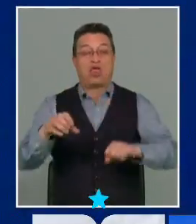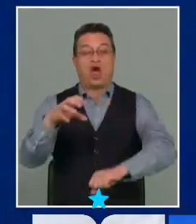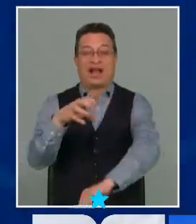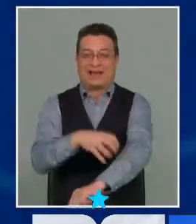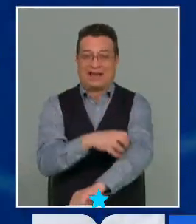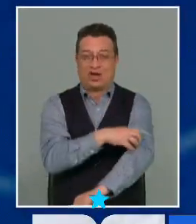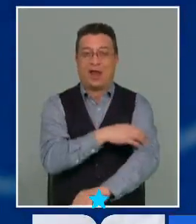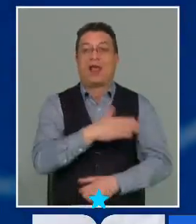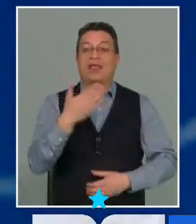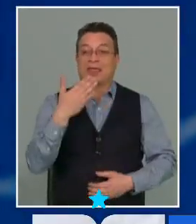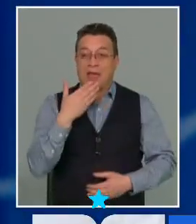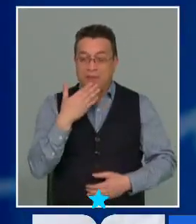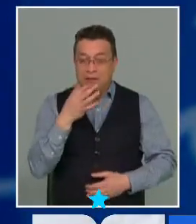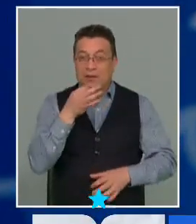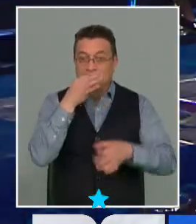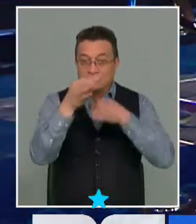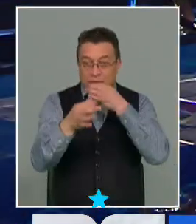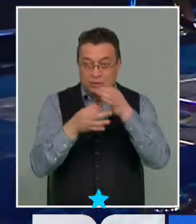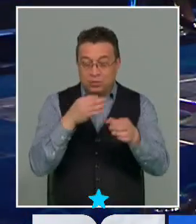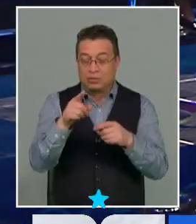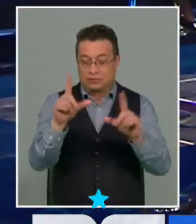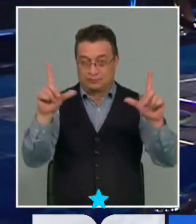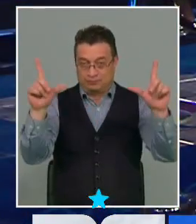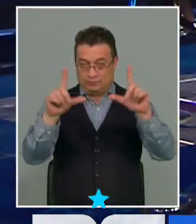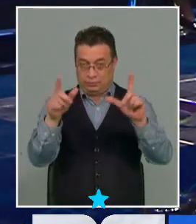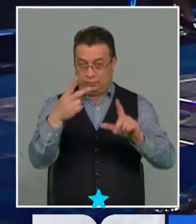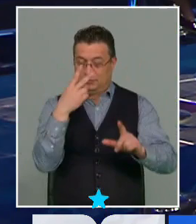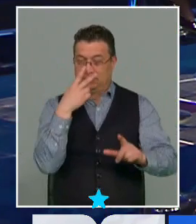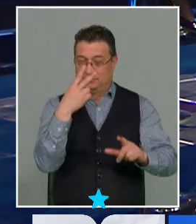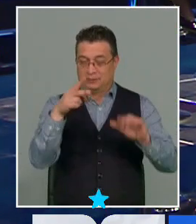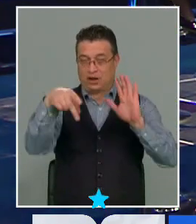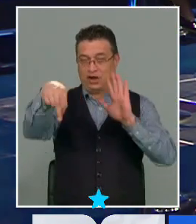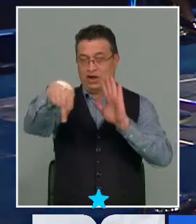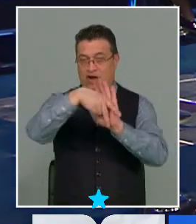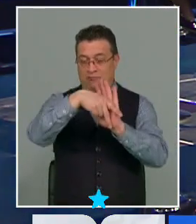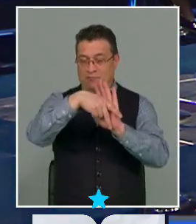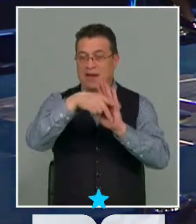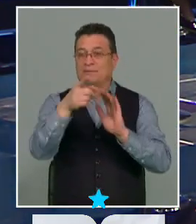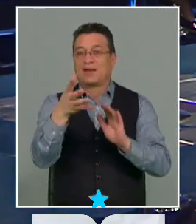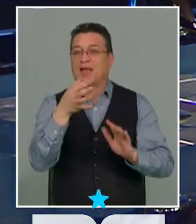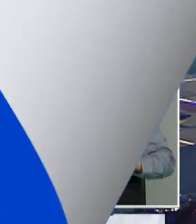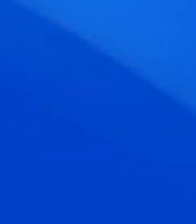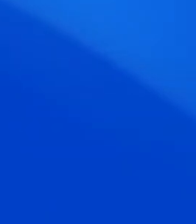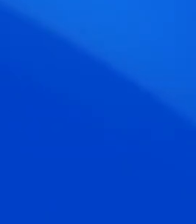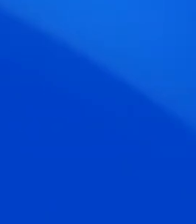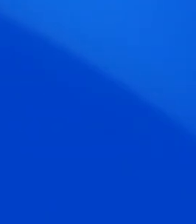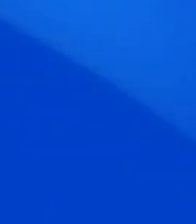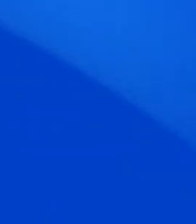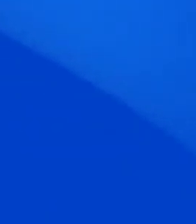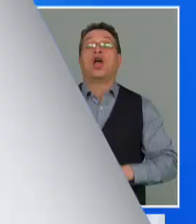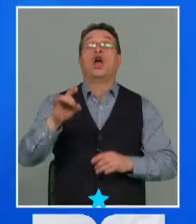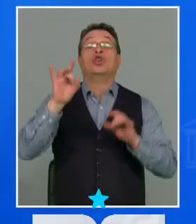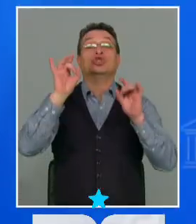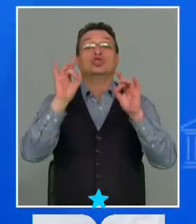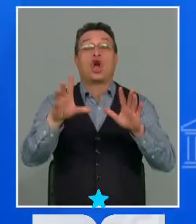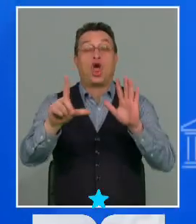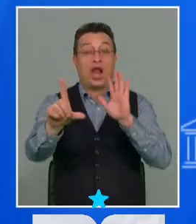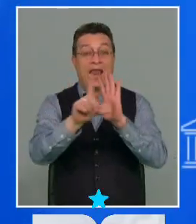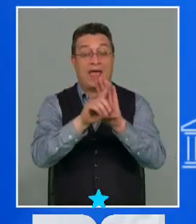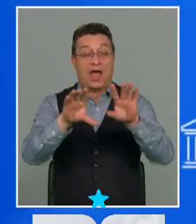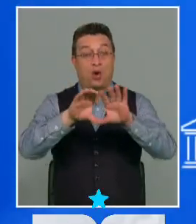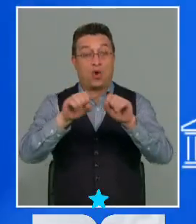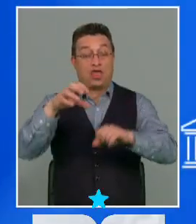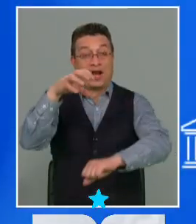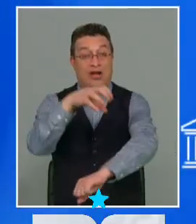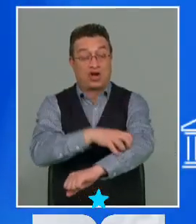también en una pincelada. La siguiente gráfica con respecto a esta norma que indica lo siguiente. Solo son leyes de acuerdo regional las